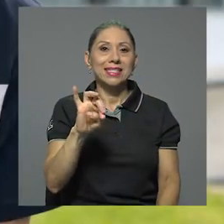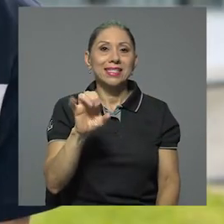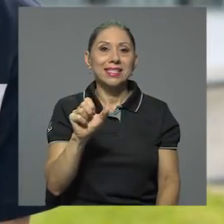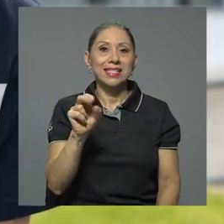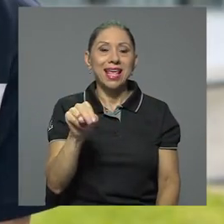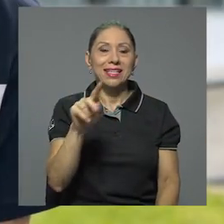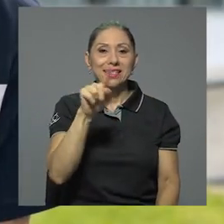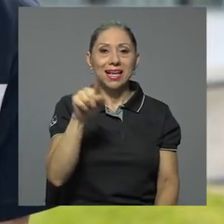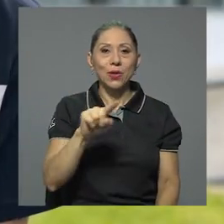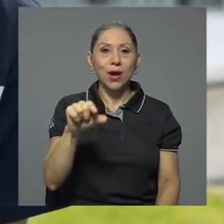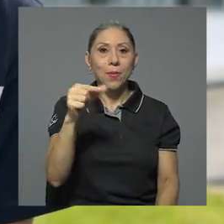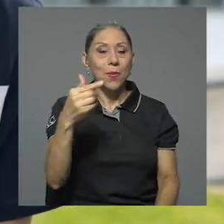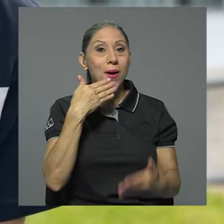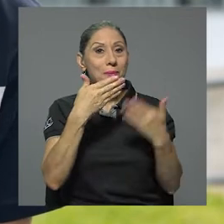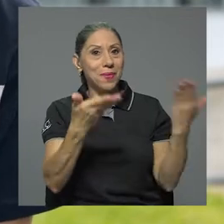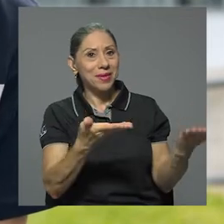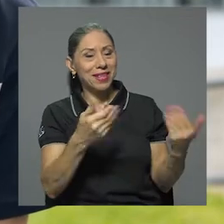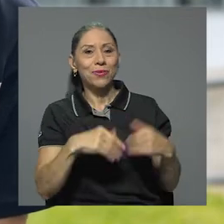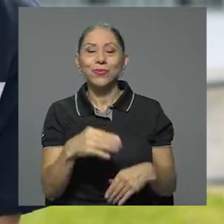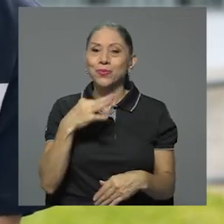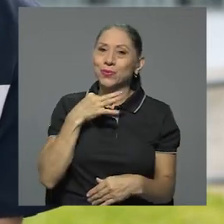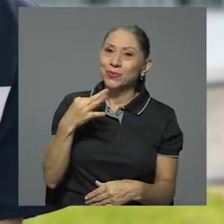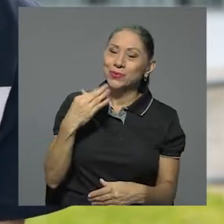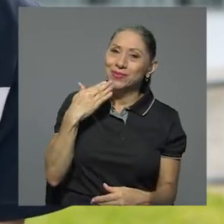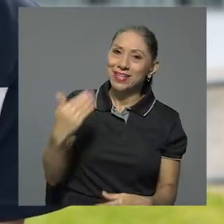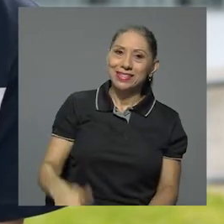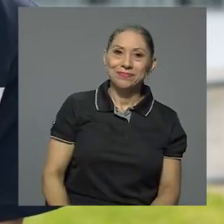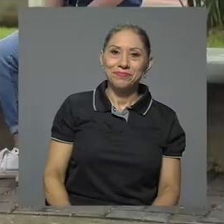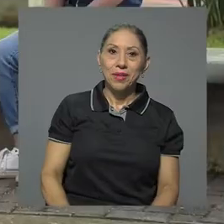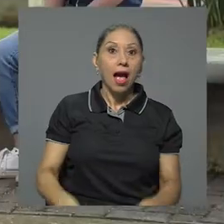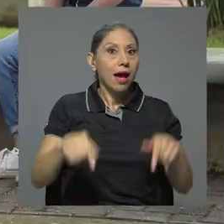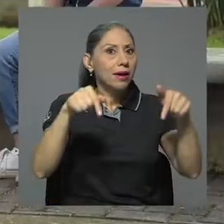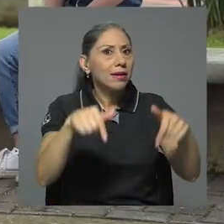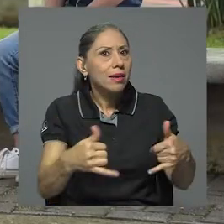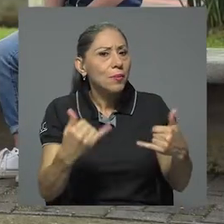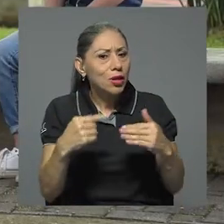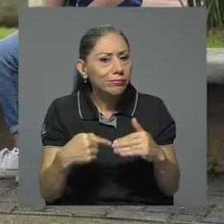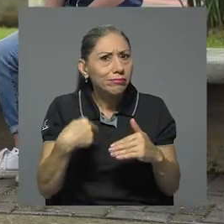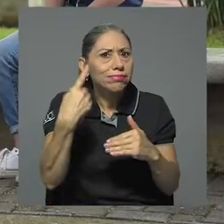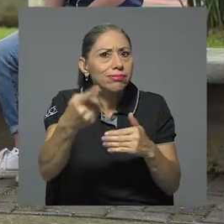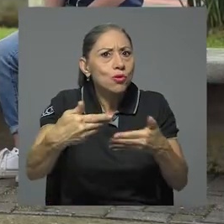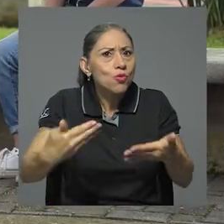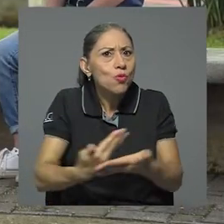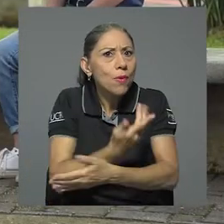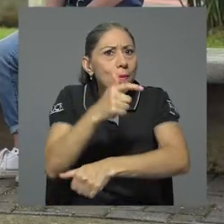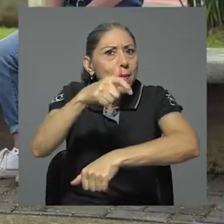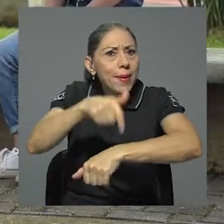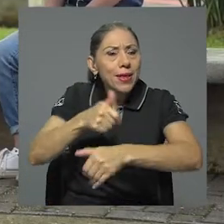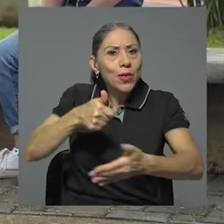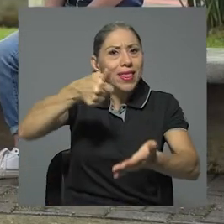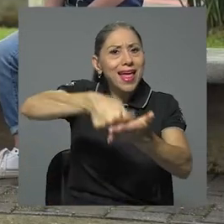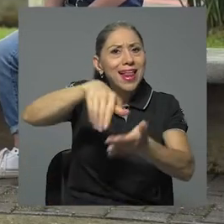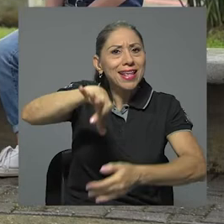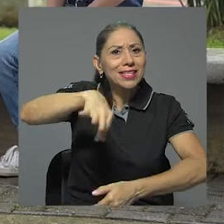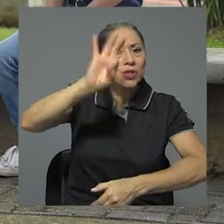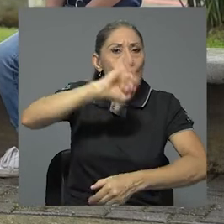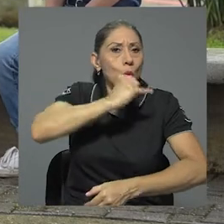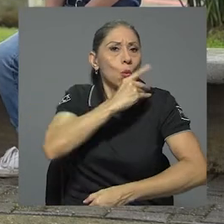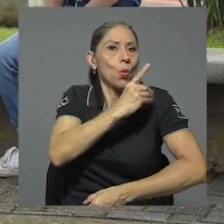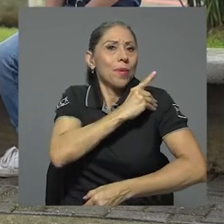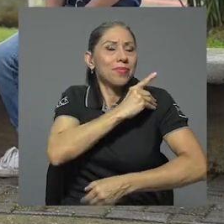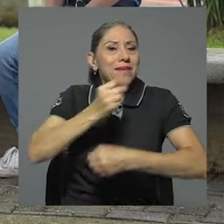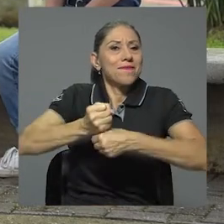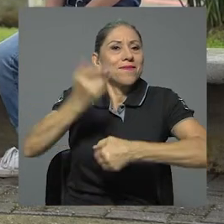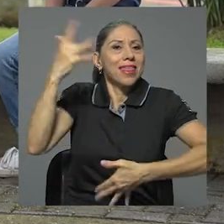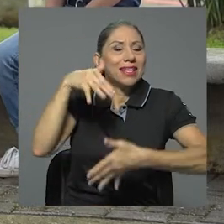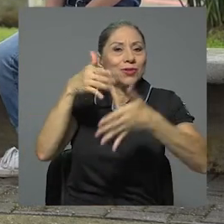Cristian, bienvenido a Desde la U. Mucho gusto. Cristian, hoy estamos aquí porque se avecina un nuevo periodo de elección del directorio de